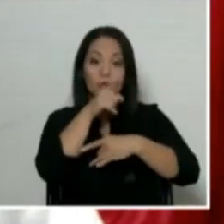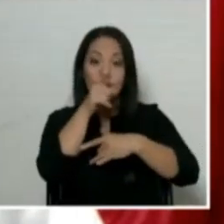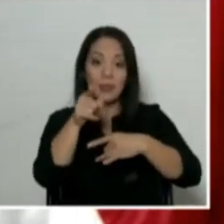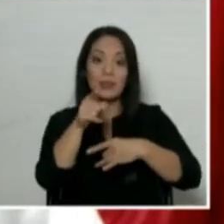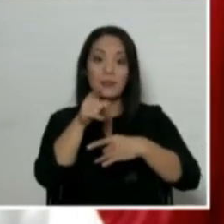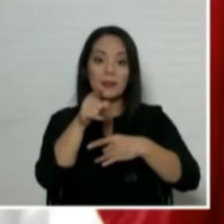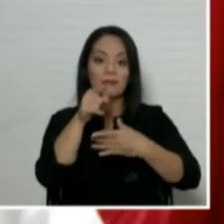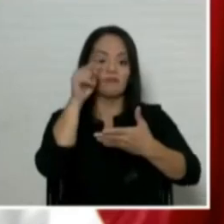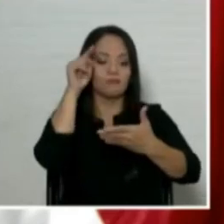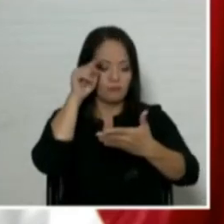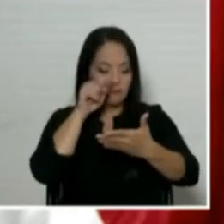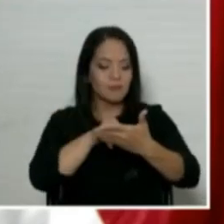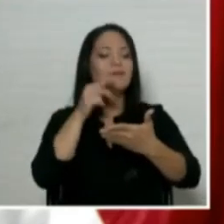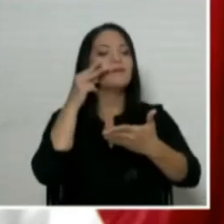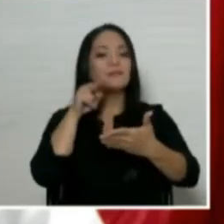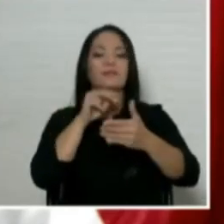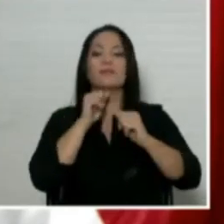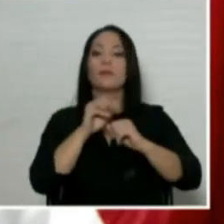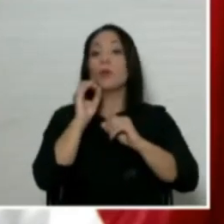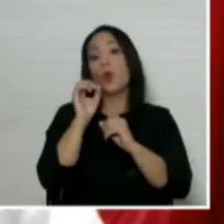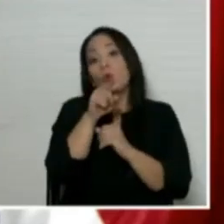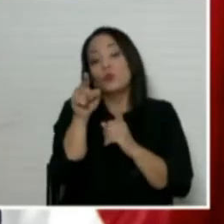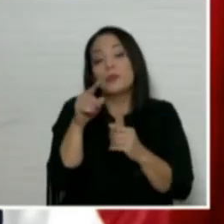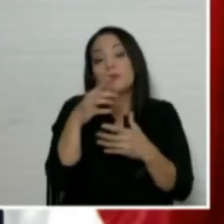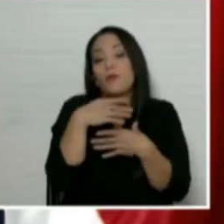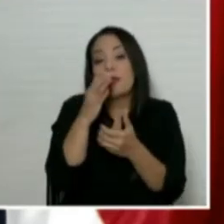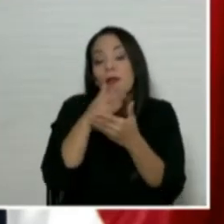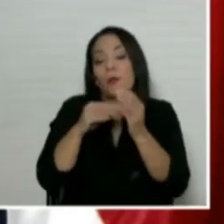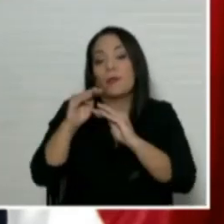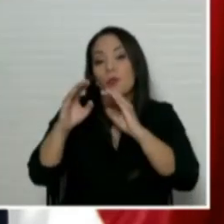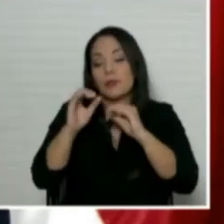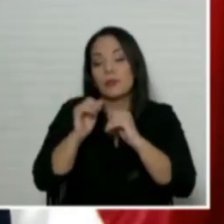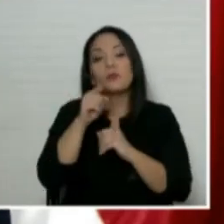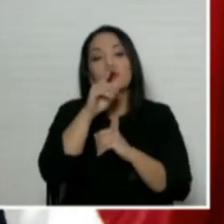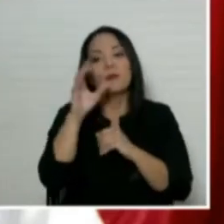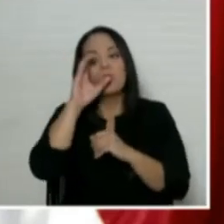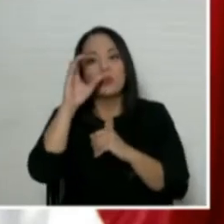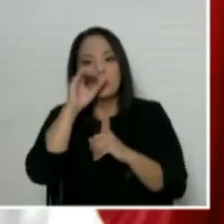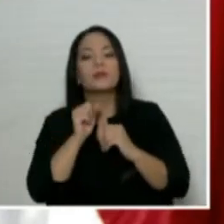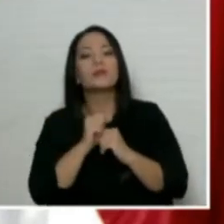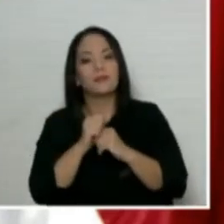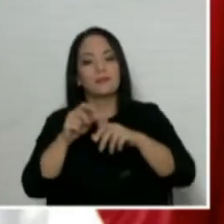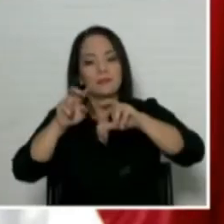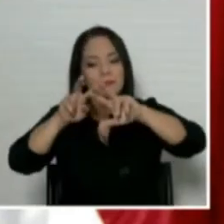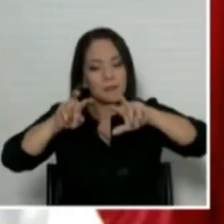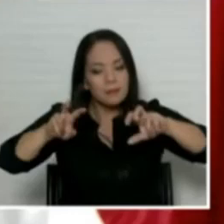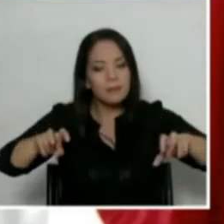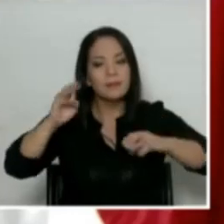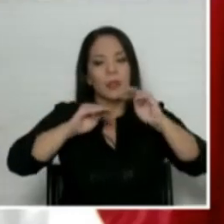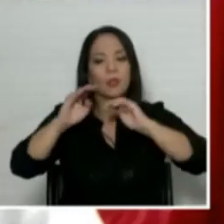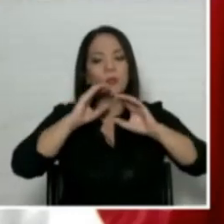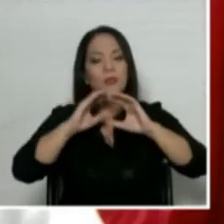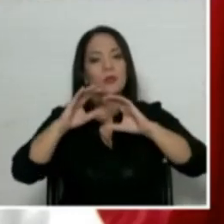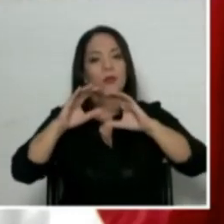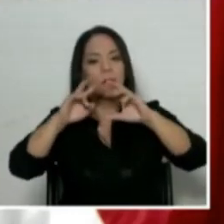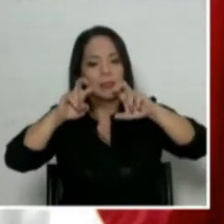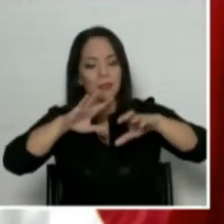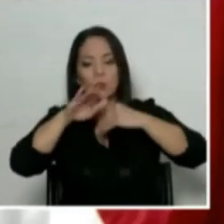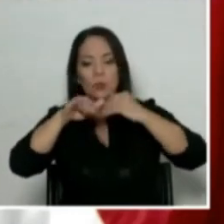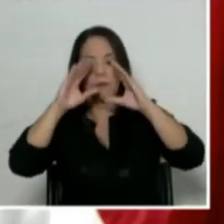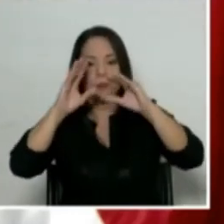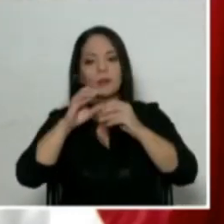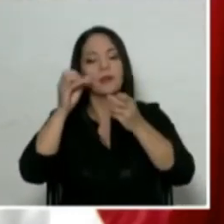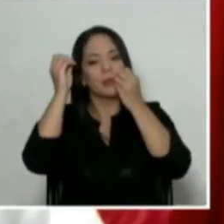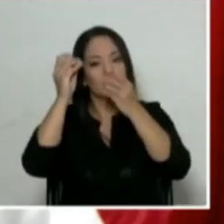y si tiene un medio que usted confíe, busque para cuando ese medio haya podido analizar la información y le